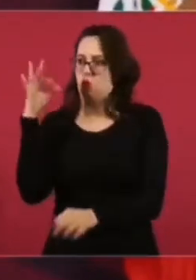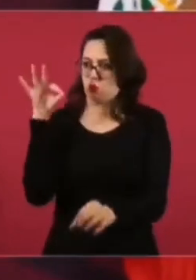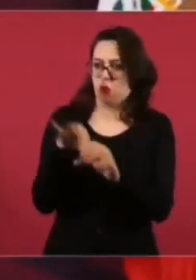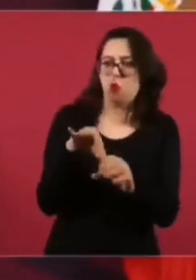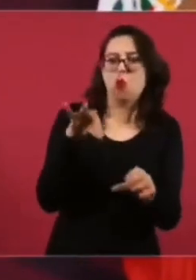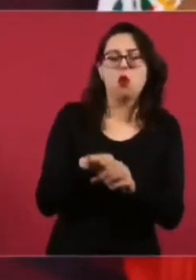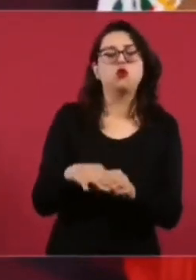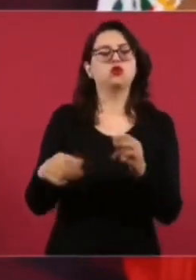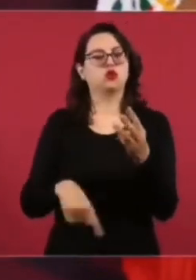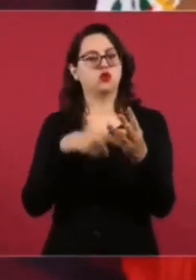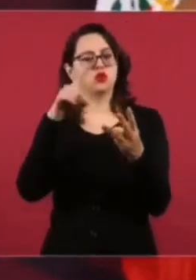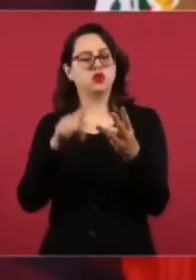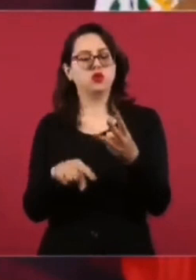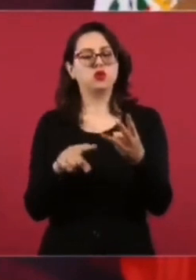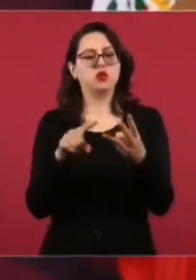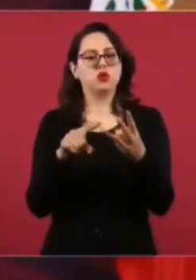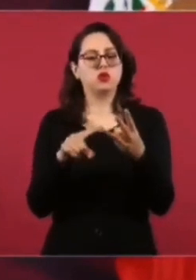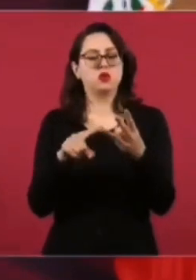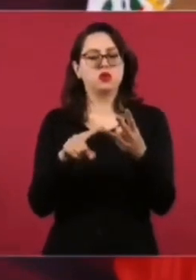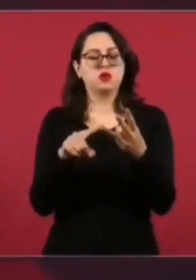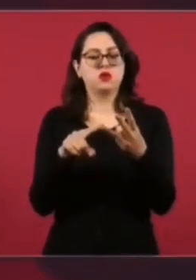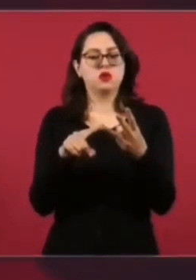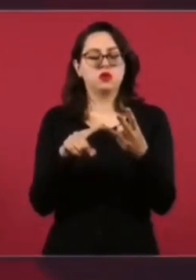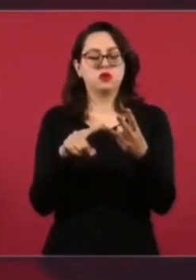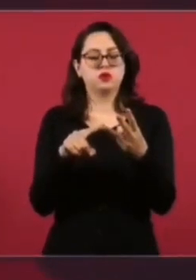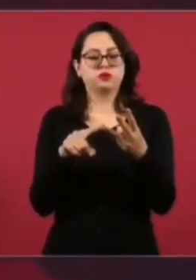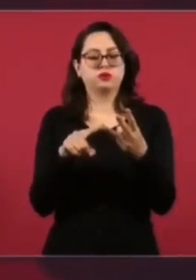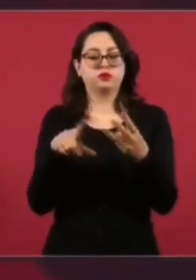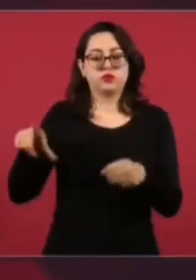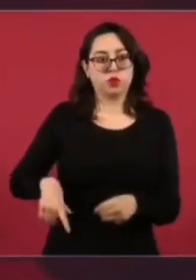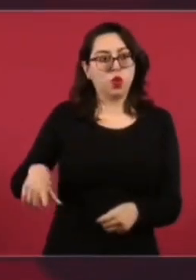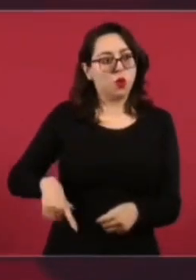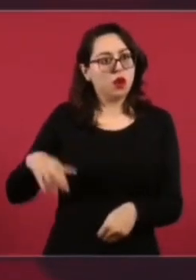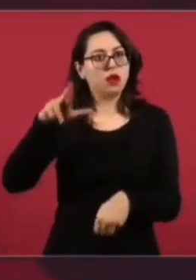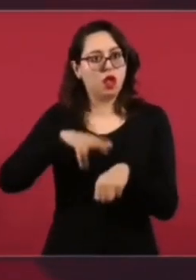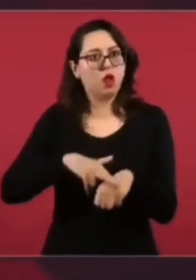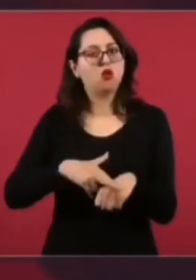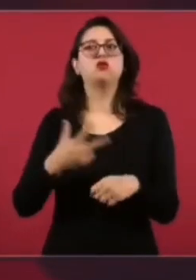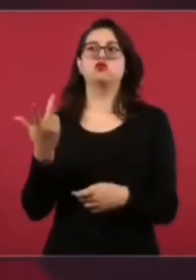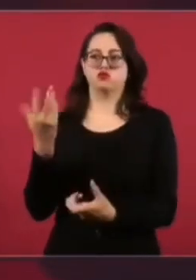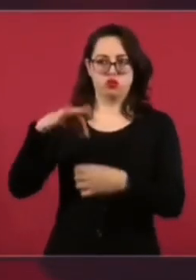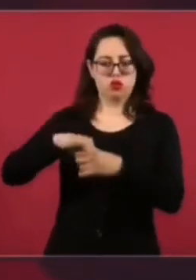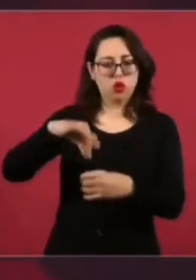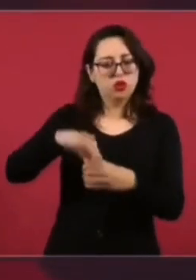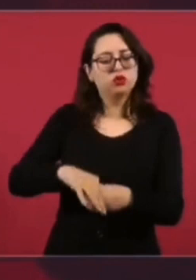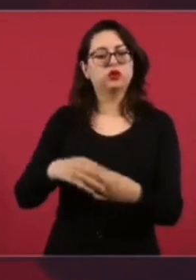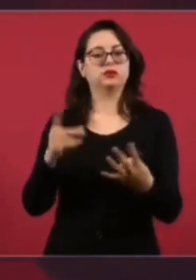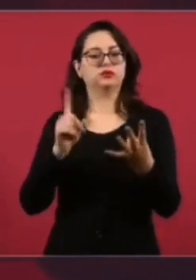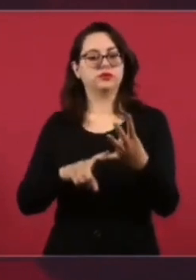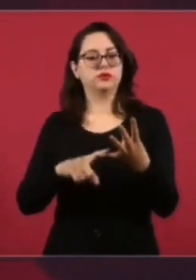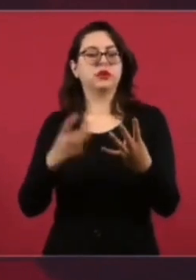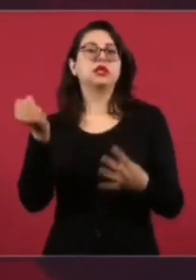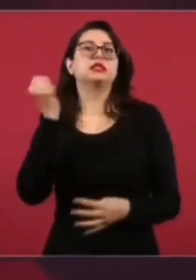se elige a los gobernadores, a los